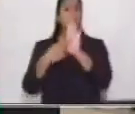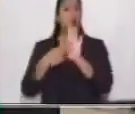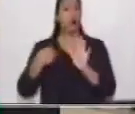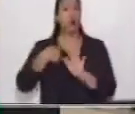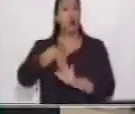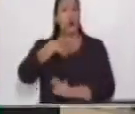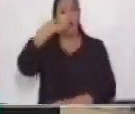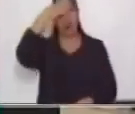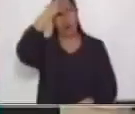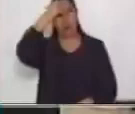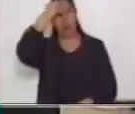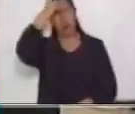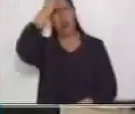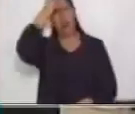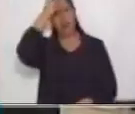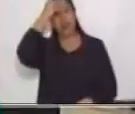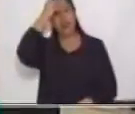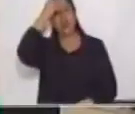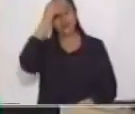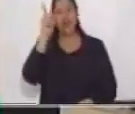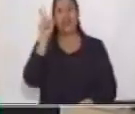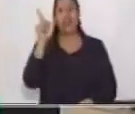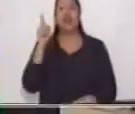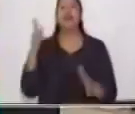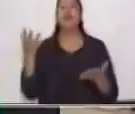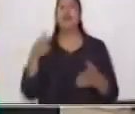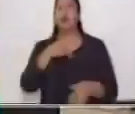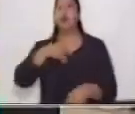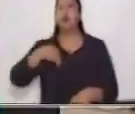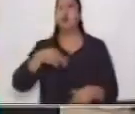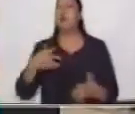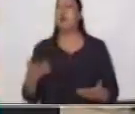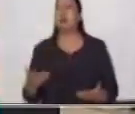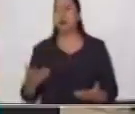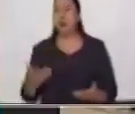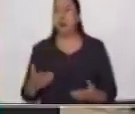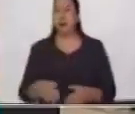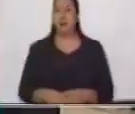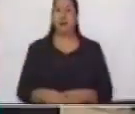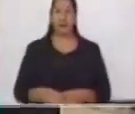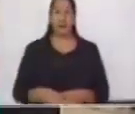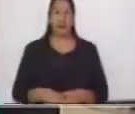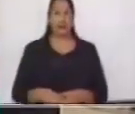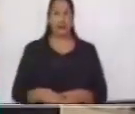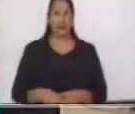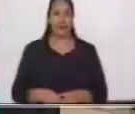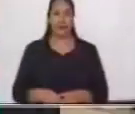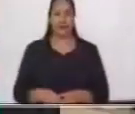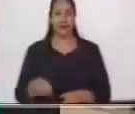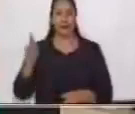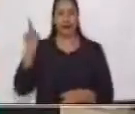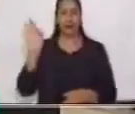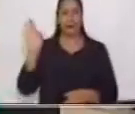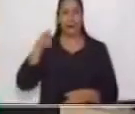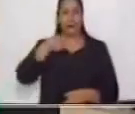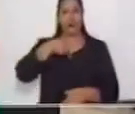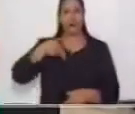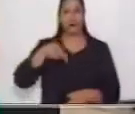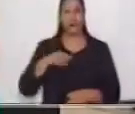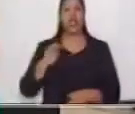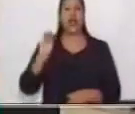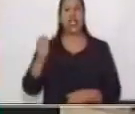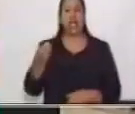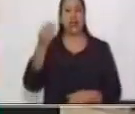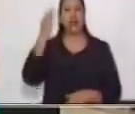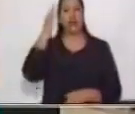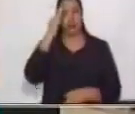Esta herramienta tiene un nombre peculiar. Nuestra herramienta se llama ¿Qué sé? ¿Qué